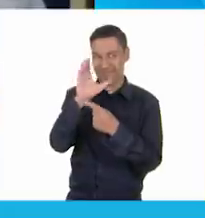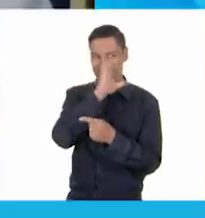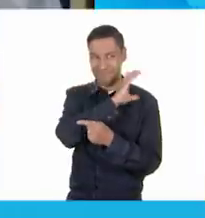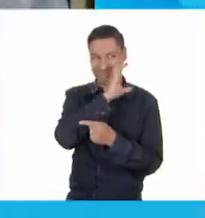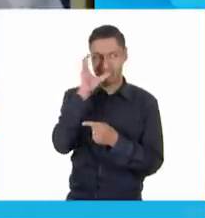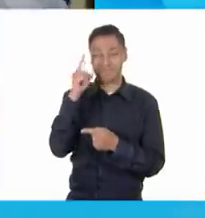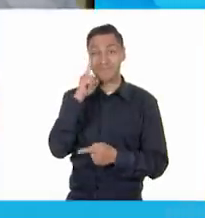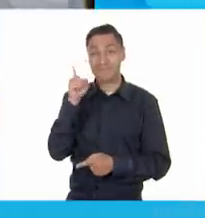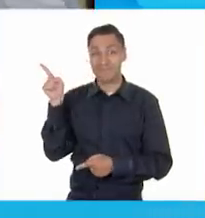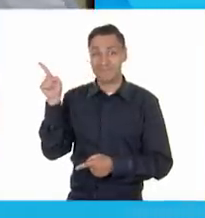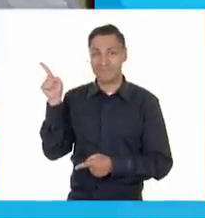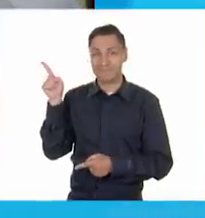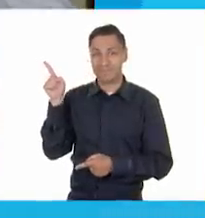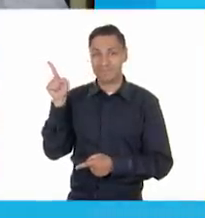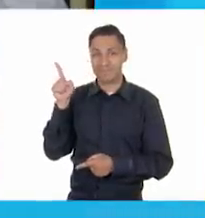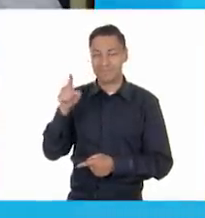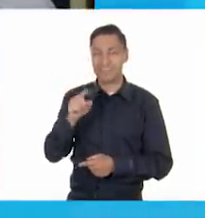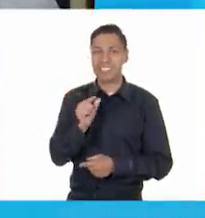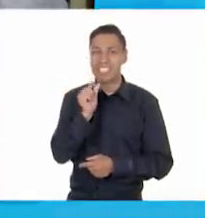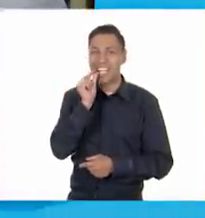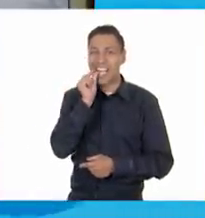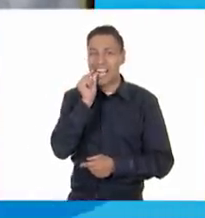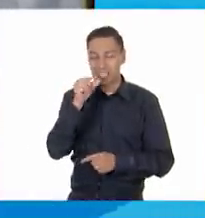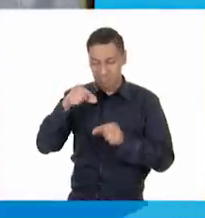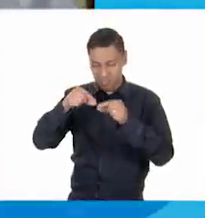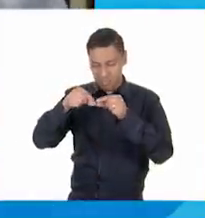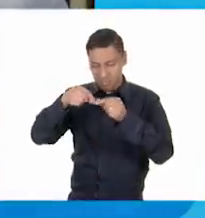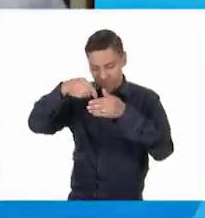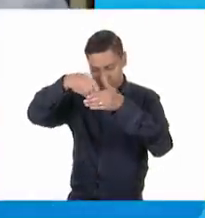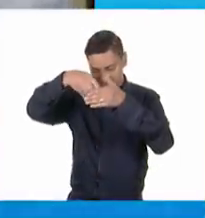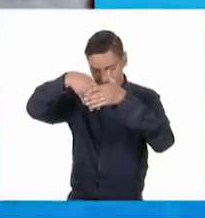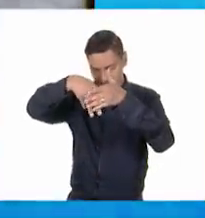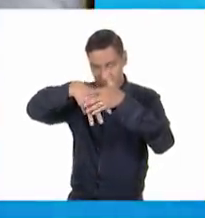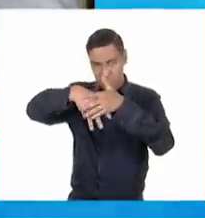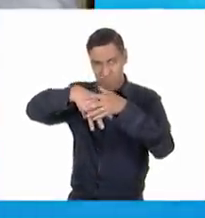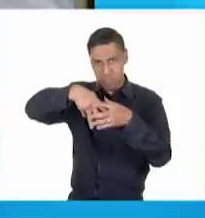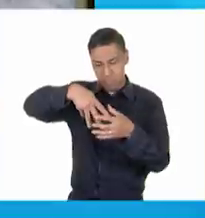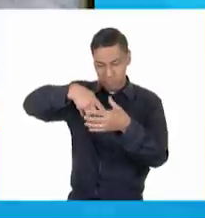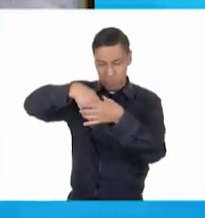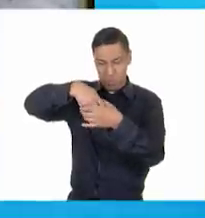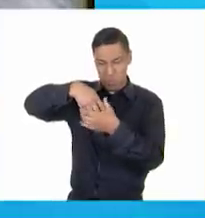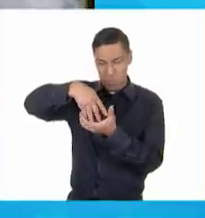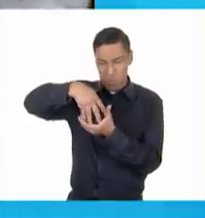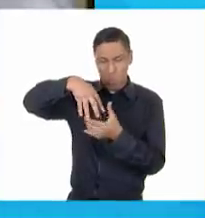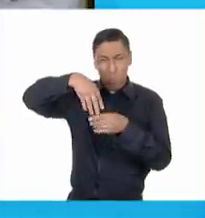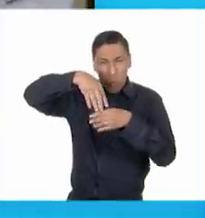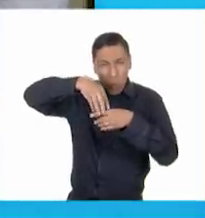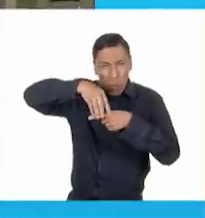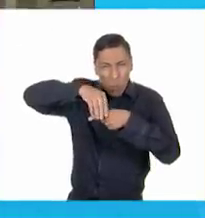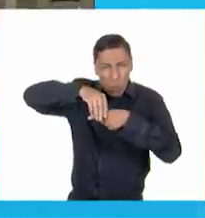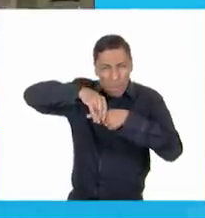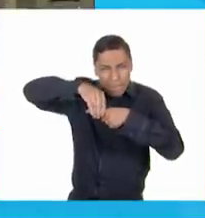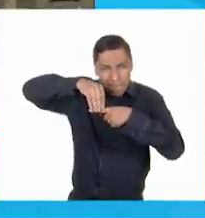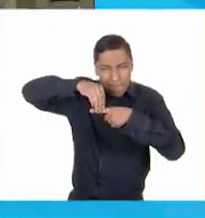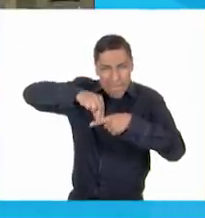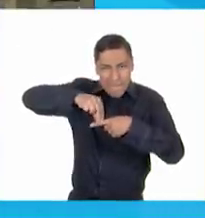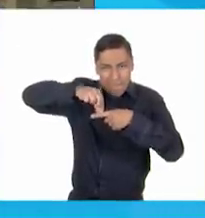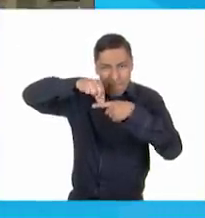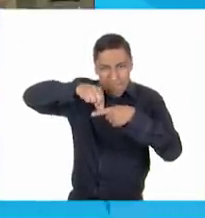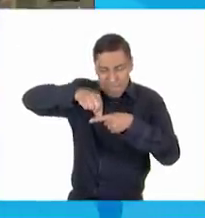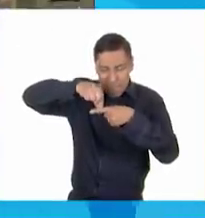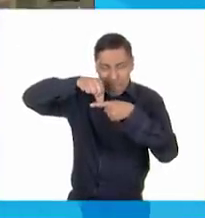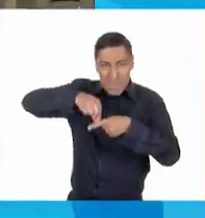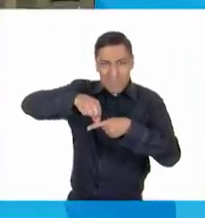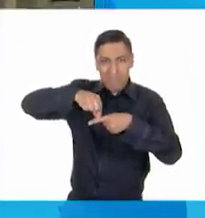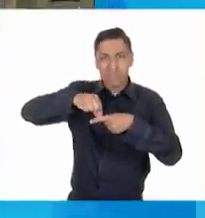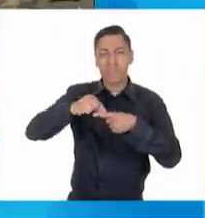Eso quiere decir que la raíz del diente de leche aún no desaparece y sigue pegada a la encía. ¡Espera unos cuantos